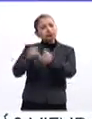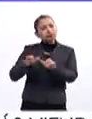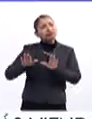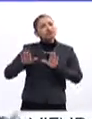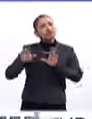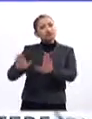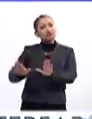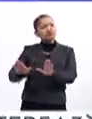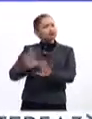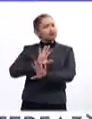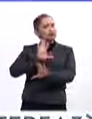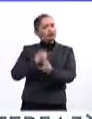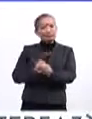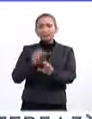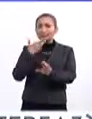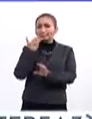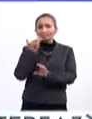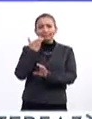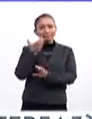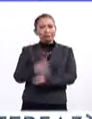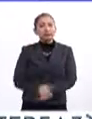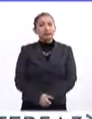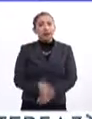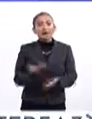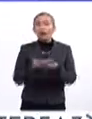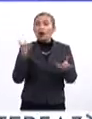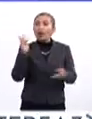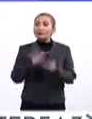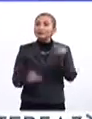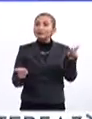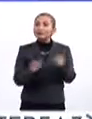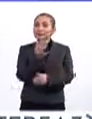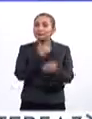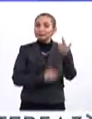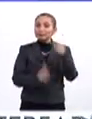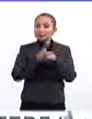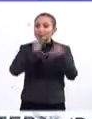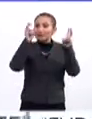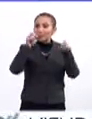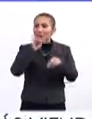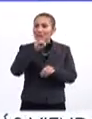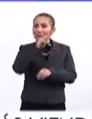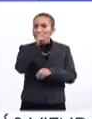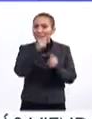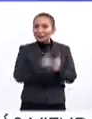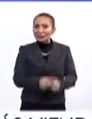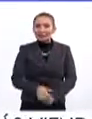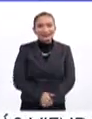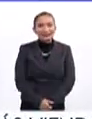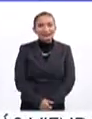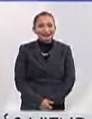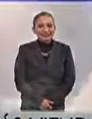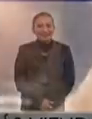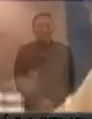personas completamente adaptadas y funcionales. Vamos a hacer una breve pausa y regresamos con más temas en Interfaz. No se vayan.